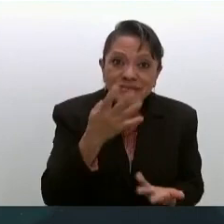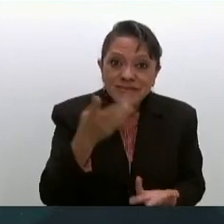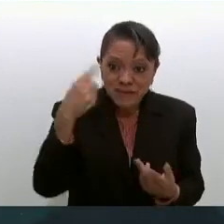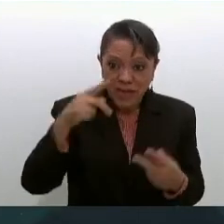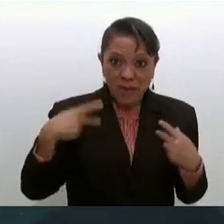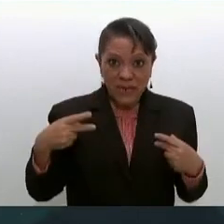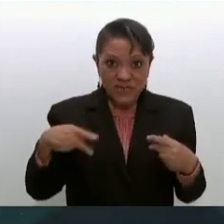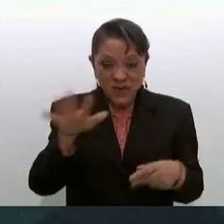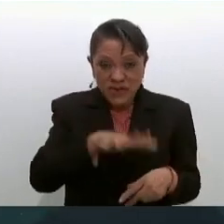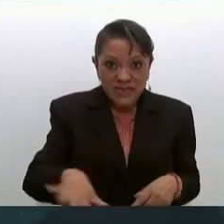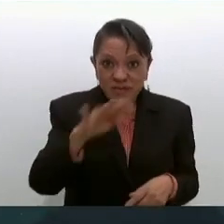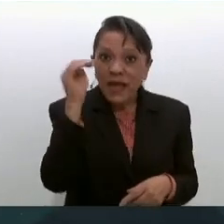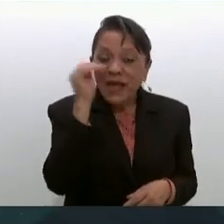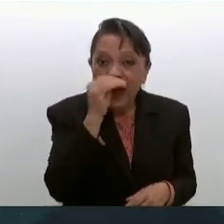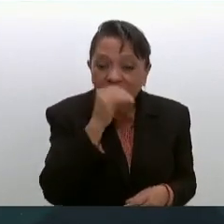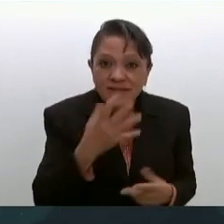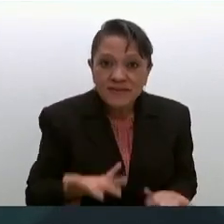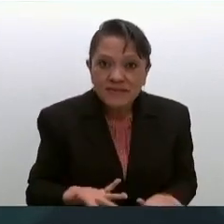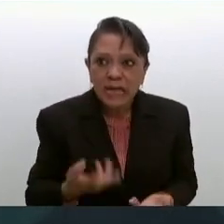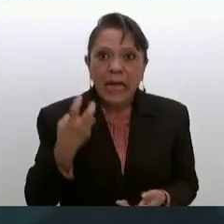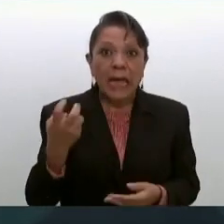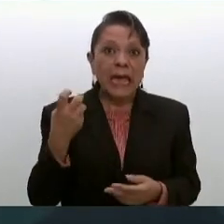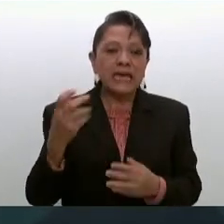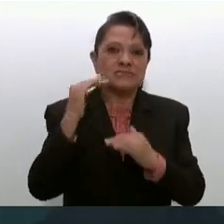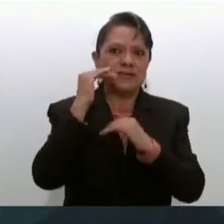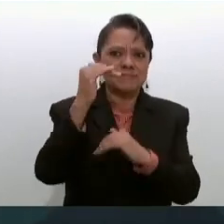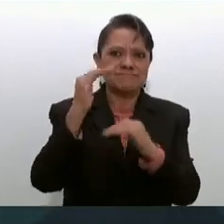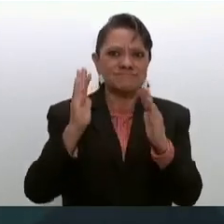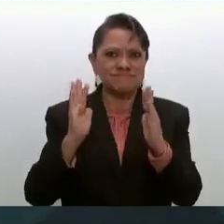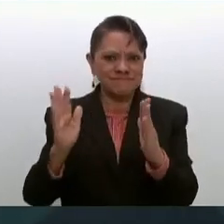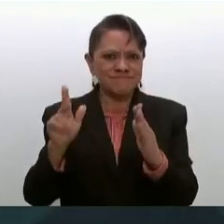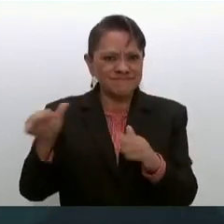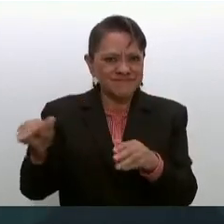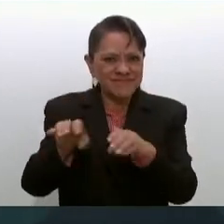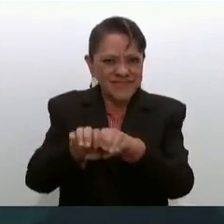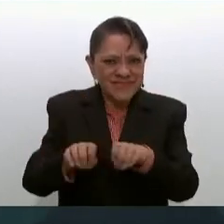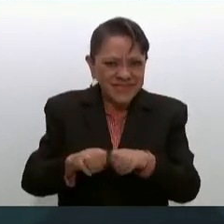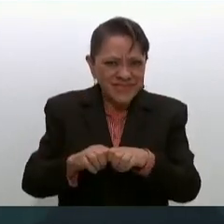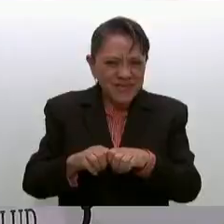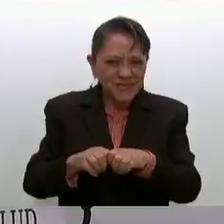quiero decir que esto a los conservadores les molesta muchísimo